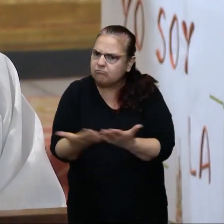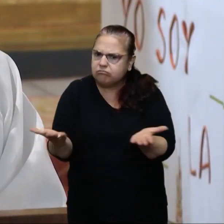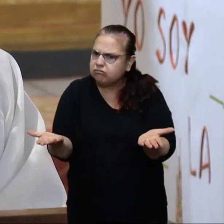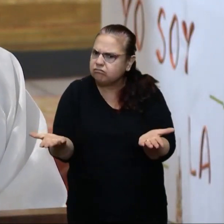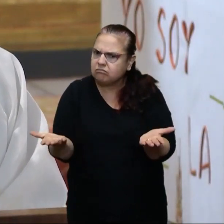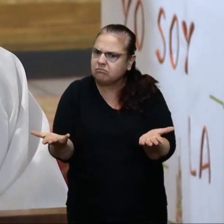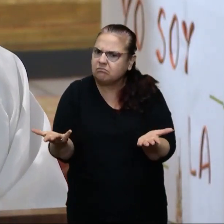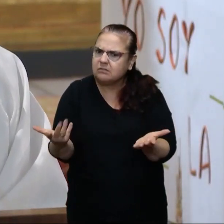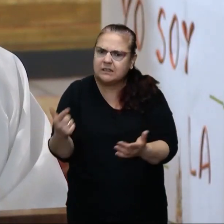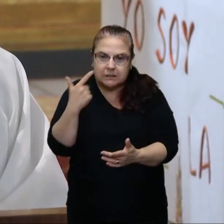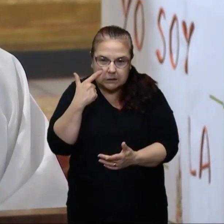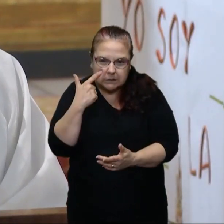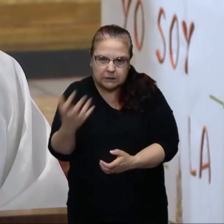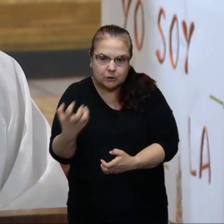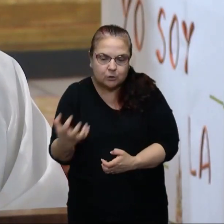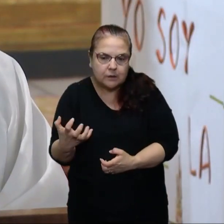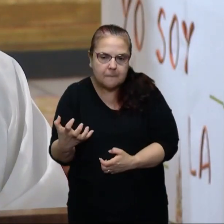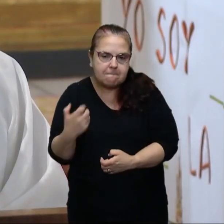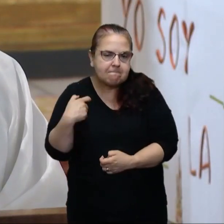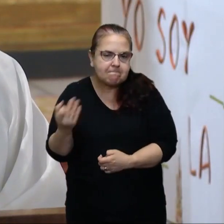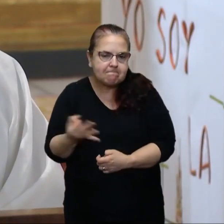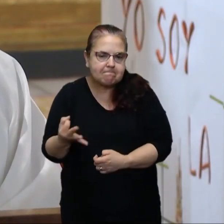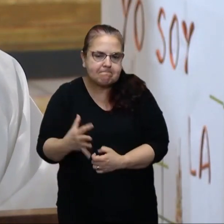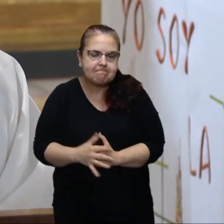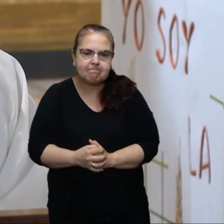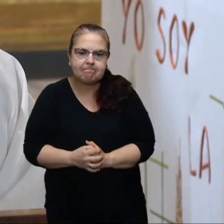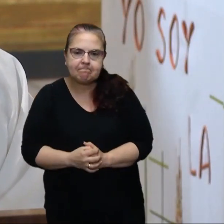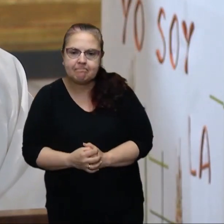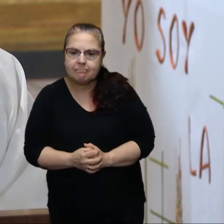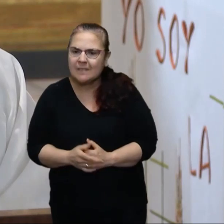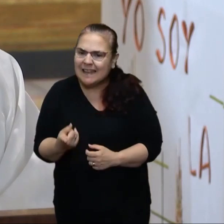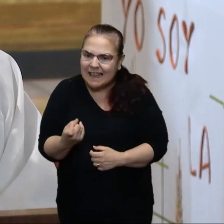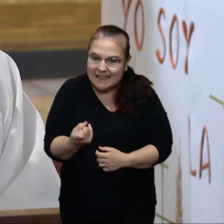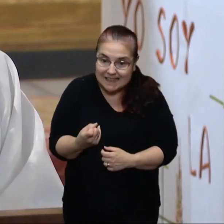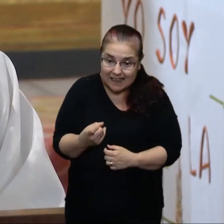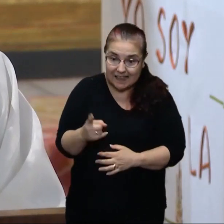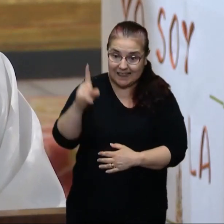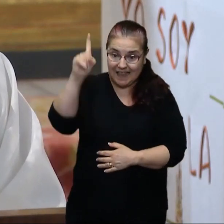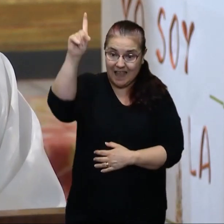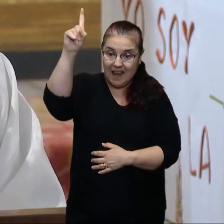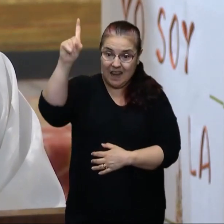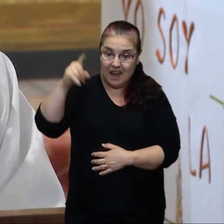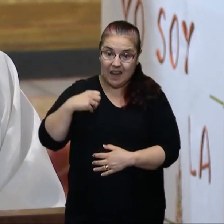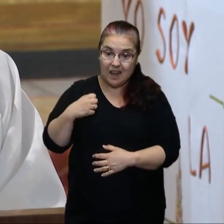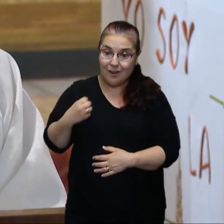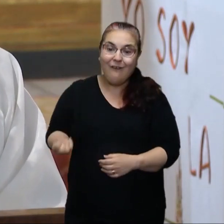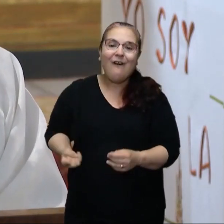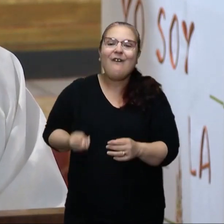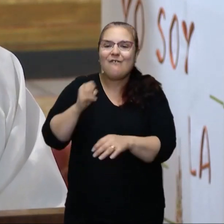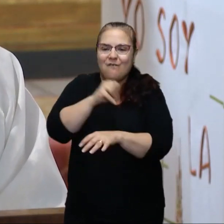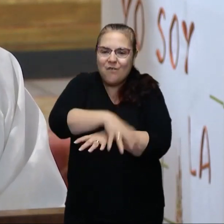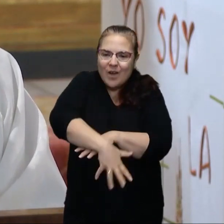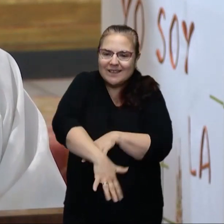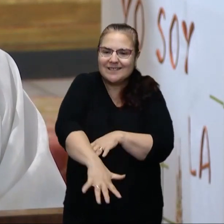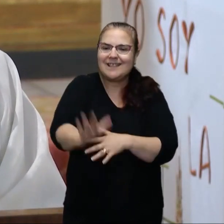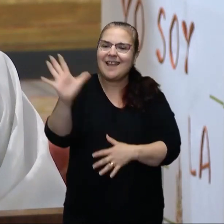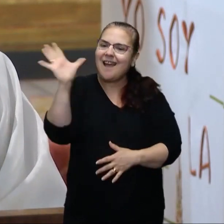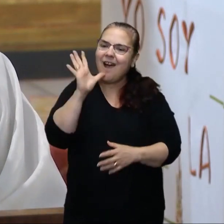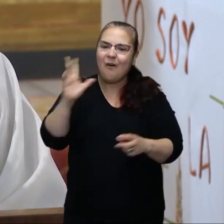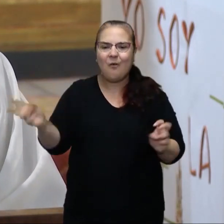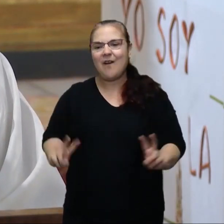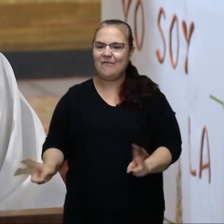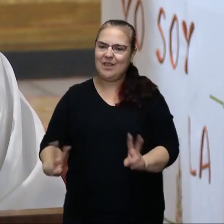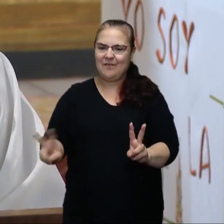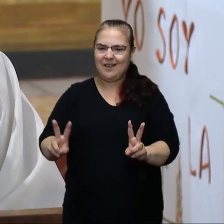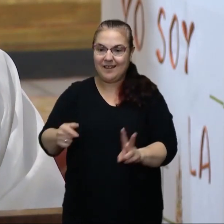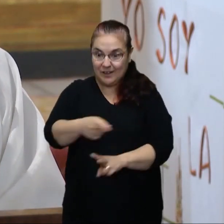nosotros? En cualquier necesidad y aridez, Él es la fuente de agua viva, que nos nutre y